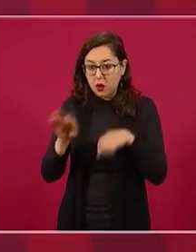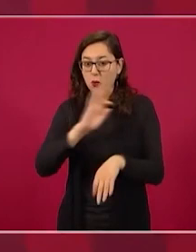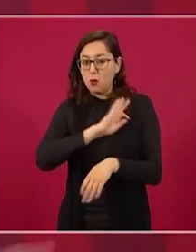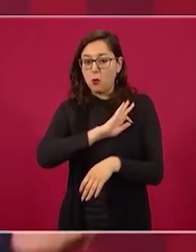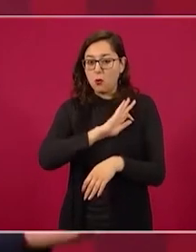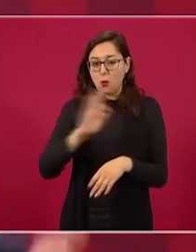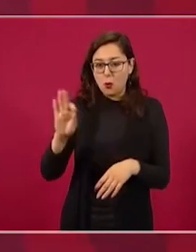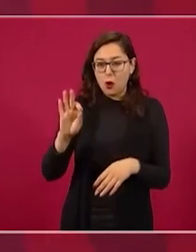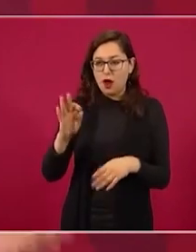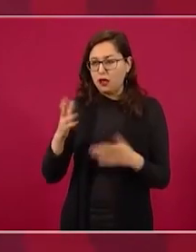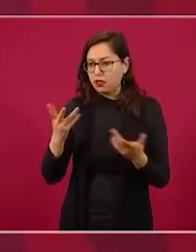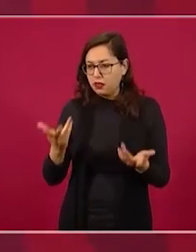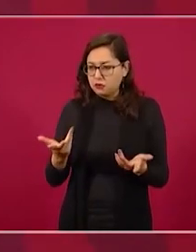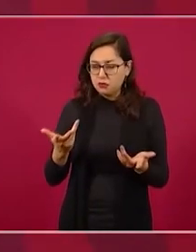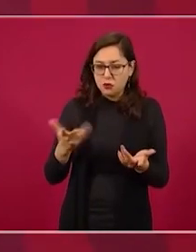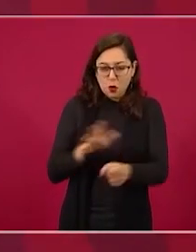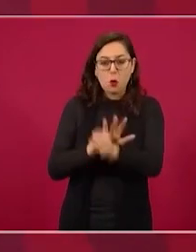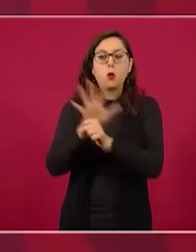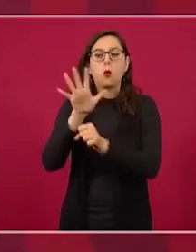de una vez a ver